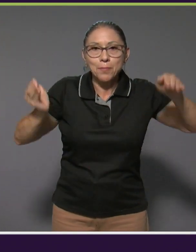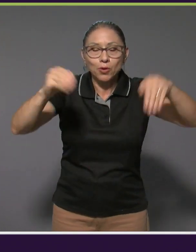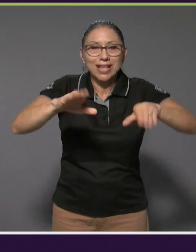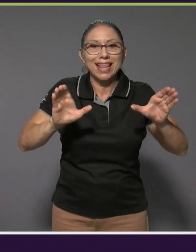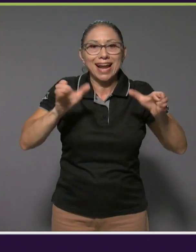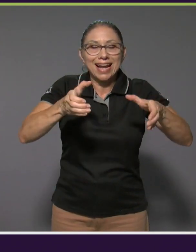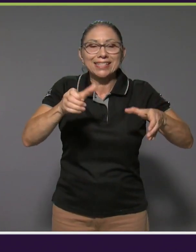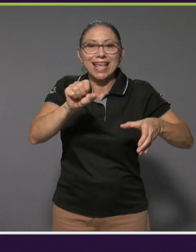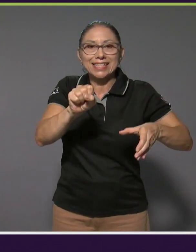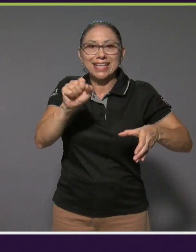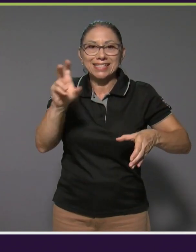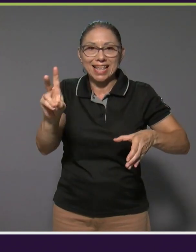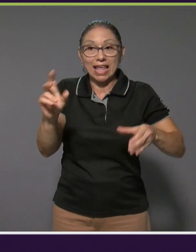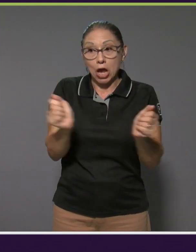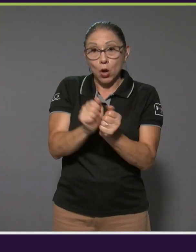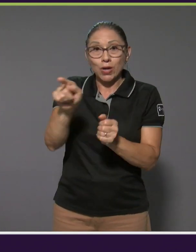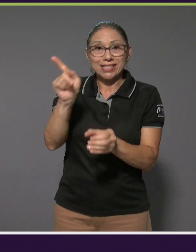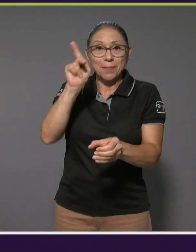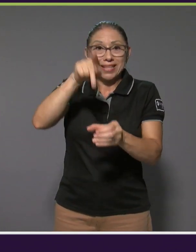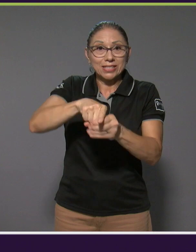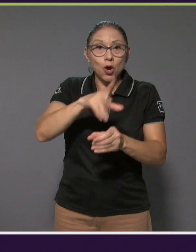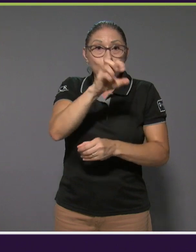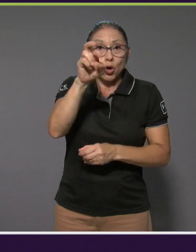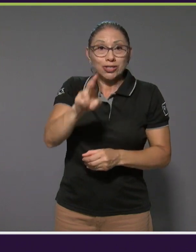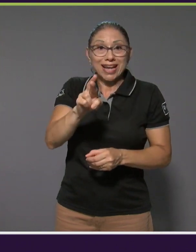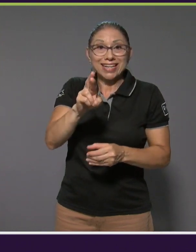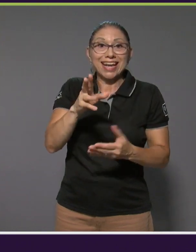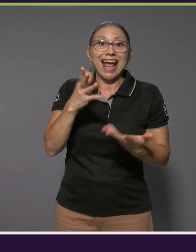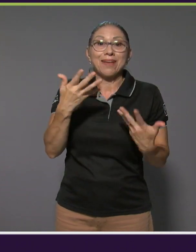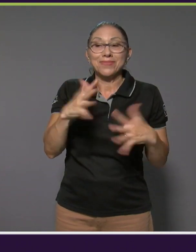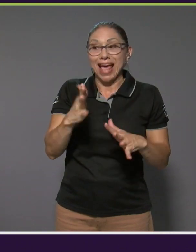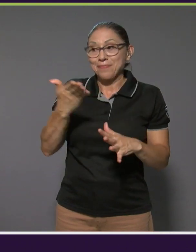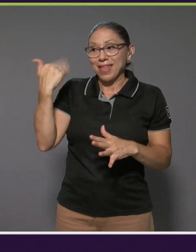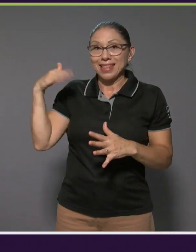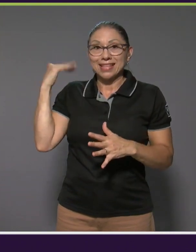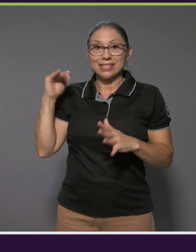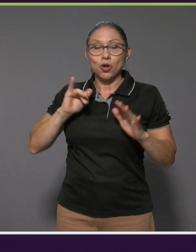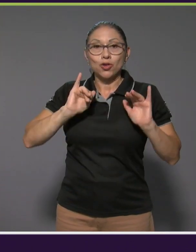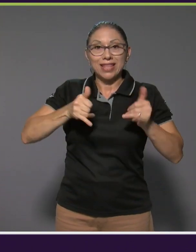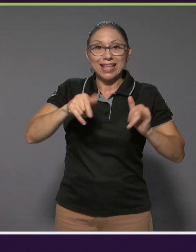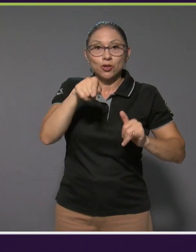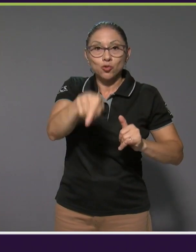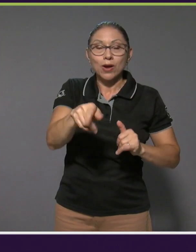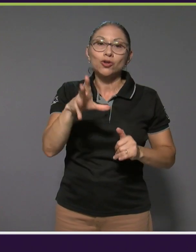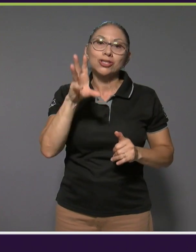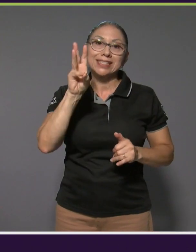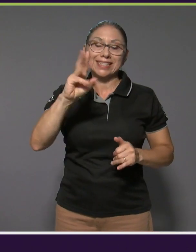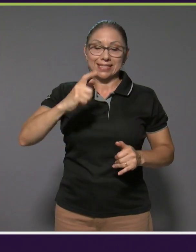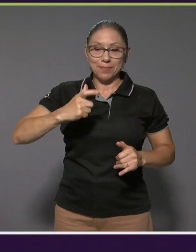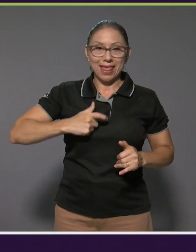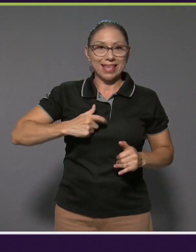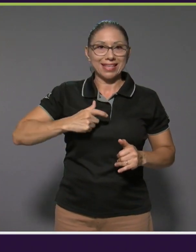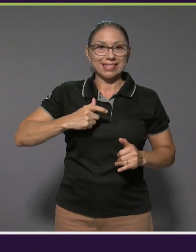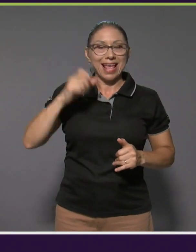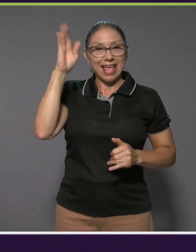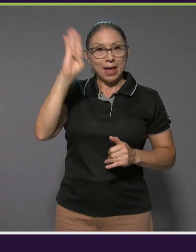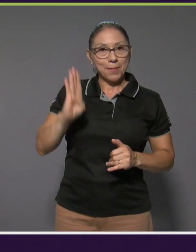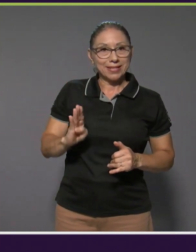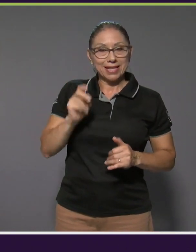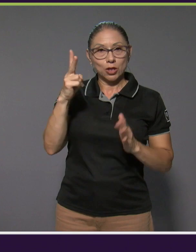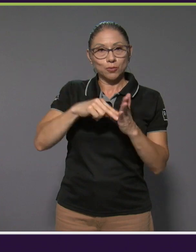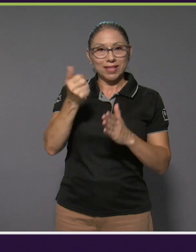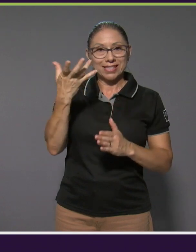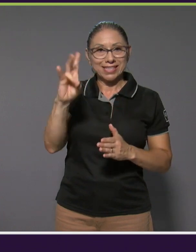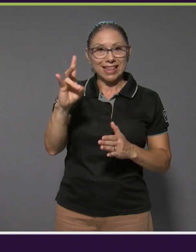Con esta participación, Costa Rica pasa de seis medallas en la edición anterior de los Juegos para Panamericanos Juveniles en Sao Paulo 2017